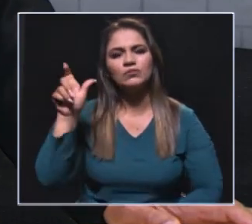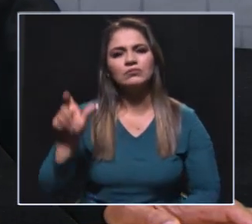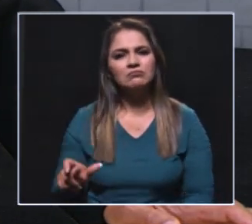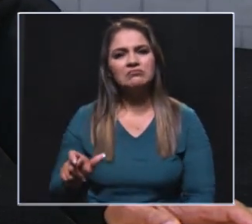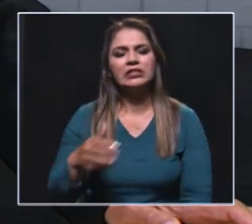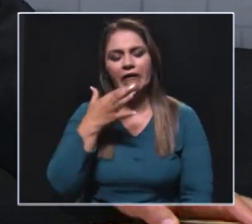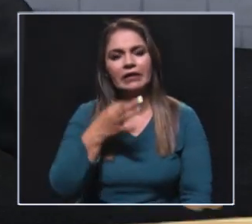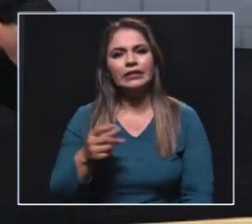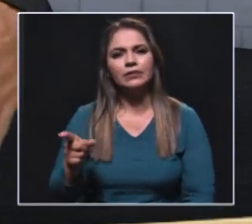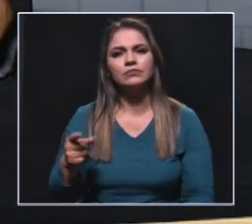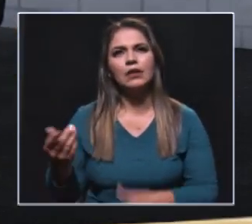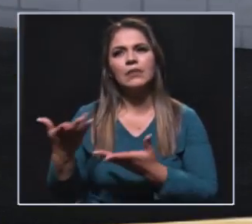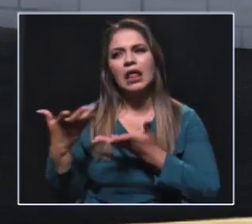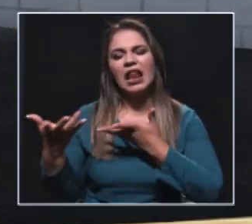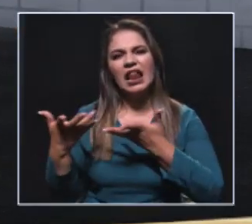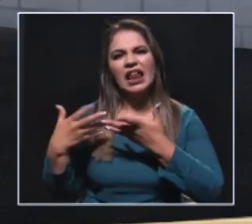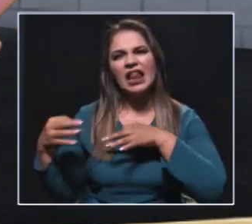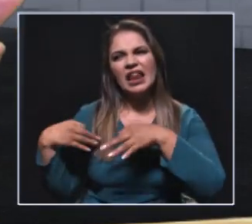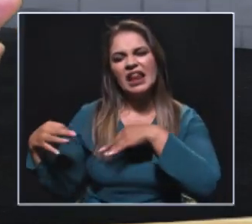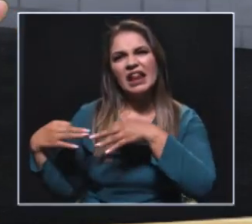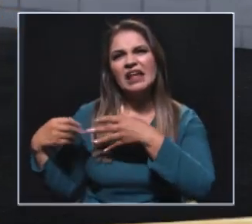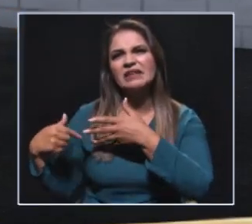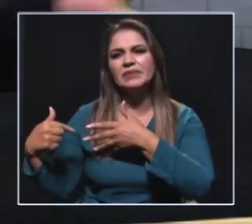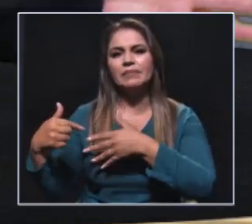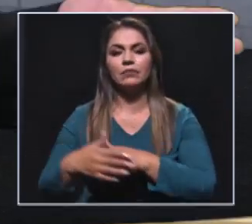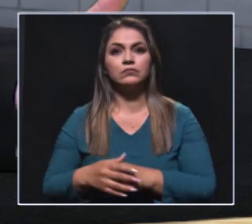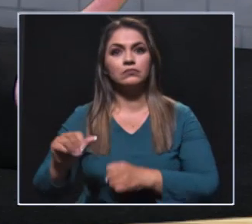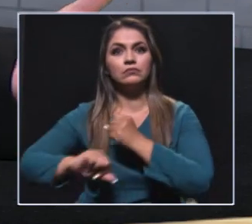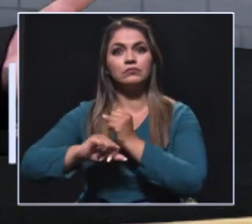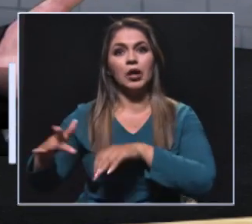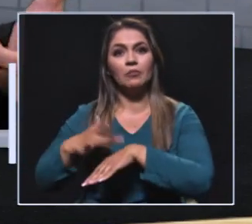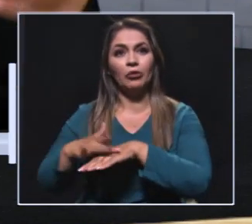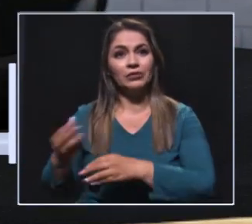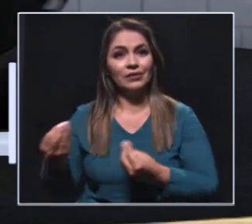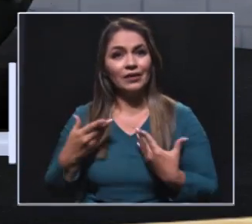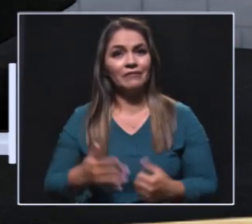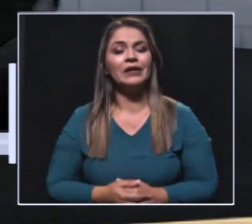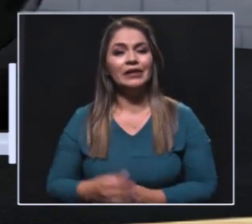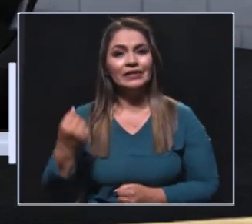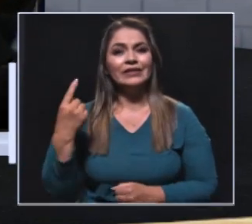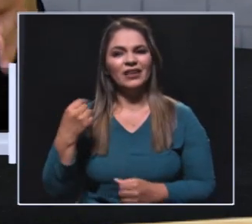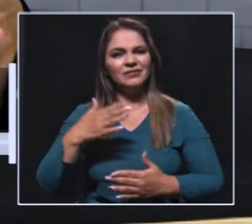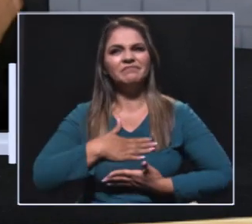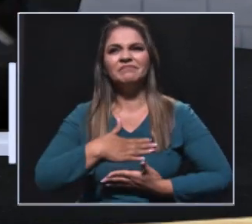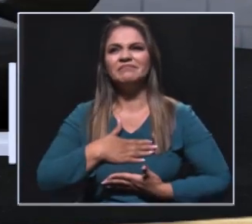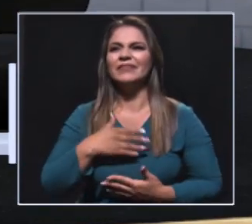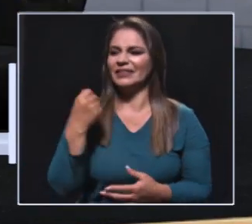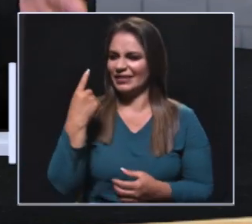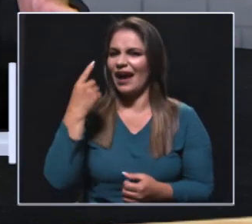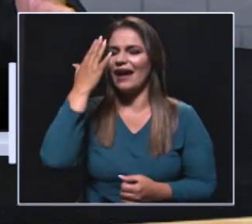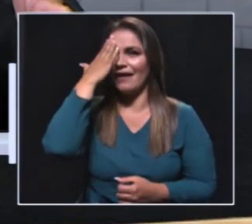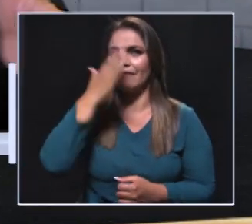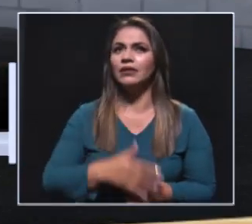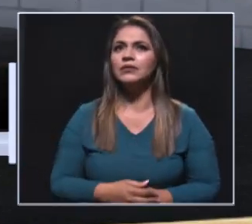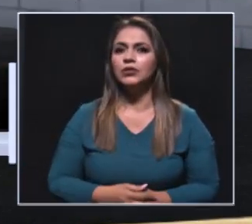Pero resulta que me puse a hablar con él y ahora que estoy inmersa en este proceso es el gran motivador, porque ha entendido la masculinidad y que mientras